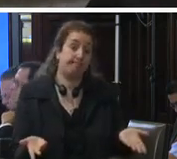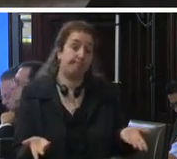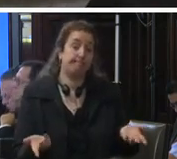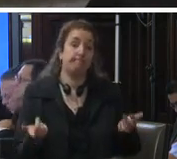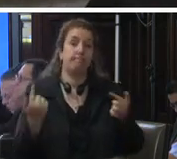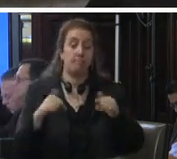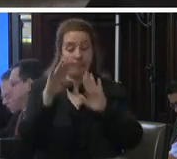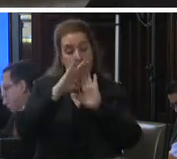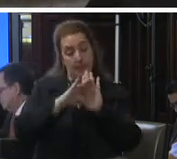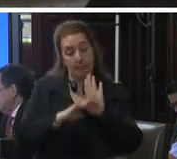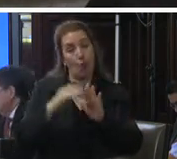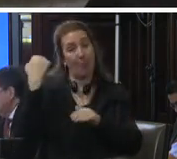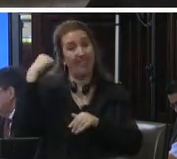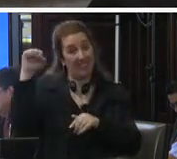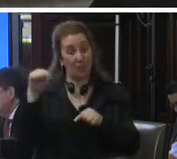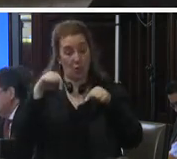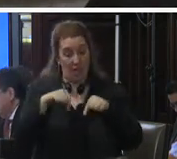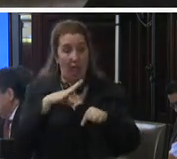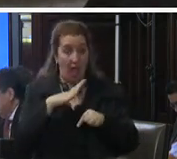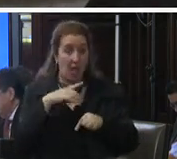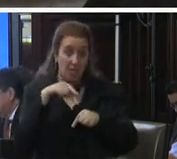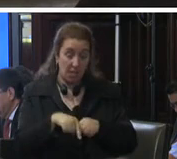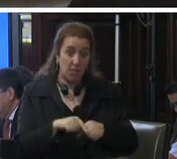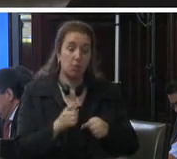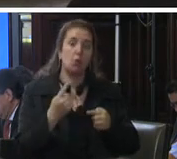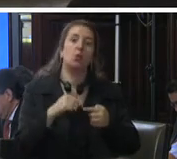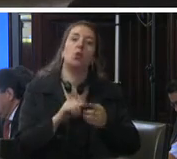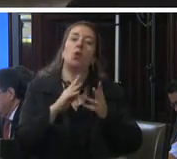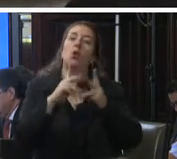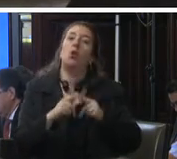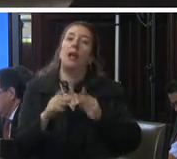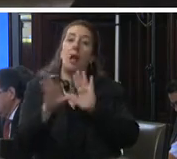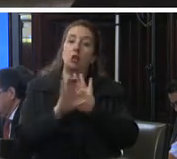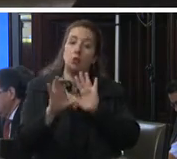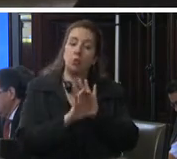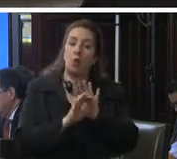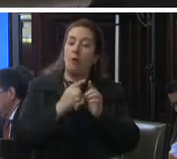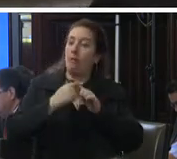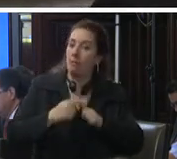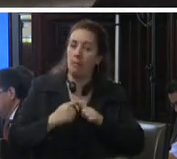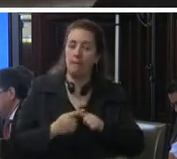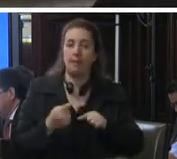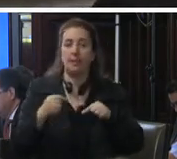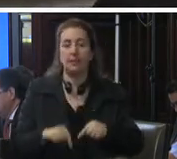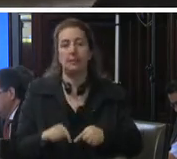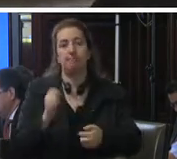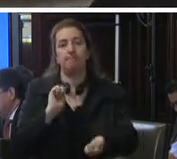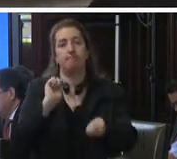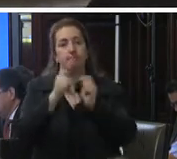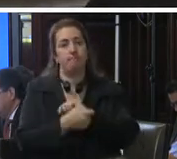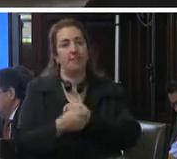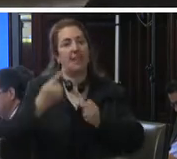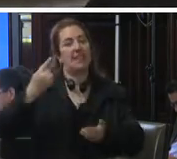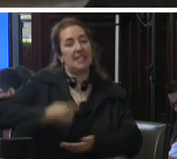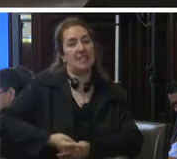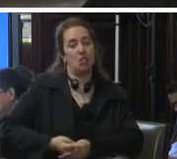delitos por los cuales procede esta figura en automático codifica en la constitución el debate y se convierte en una decisión